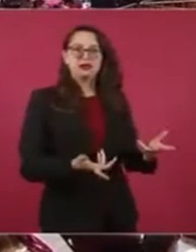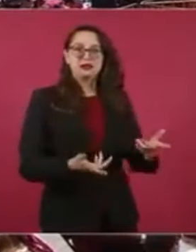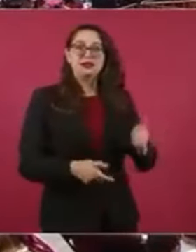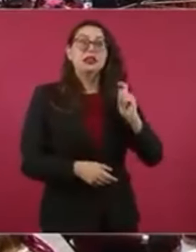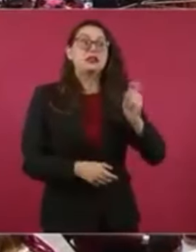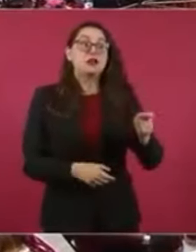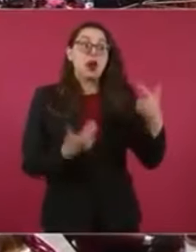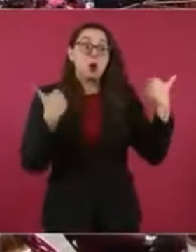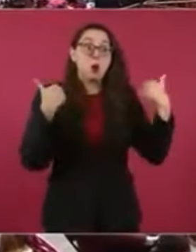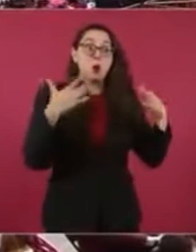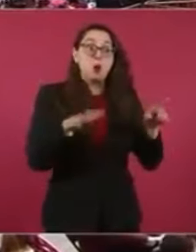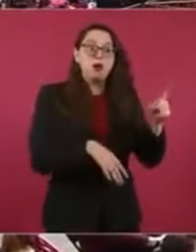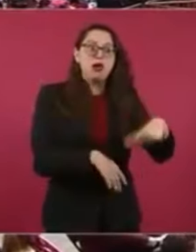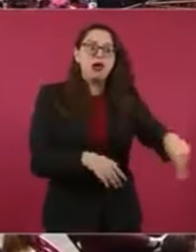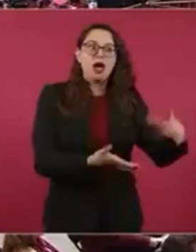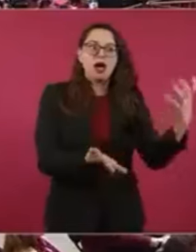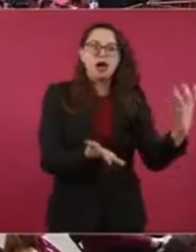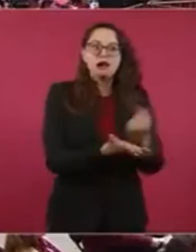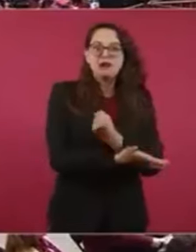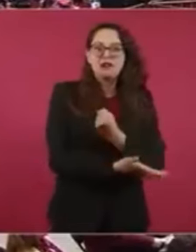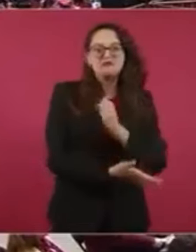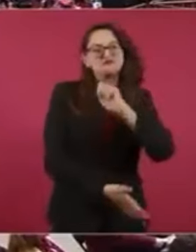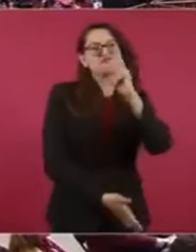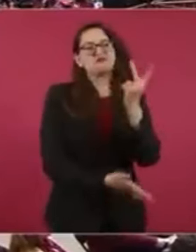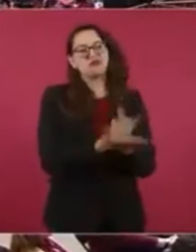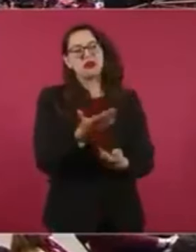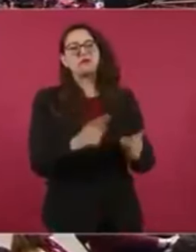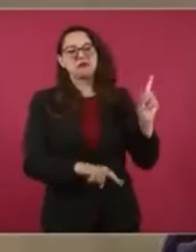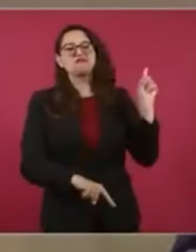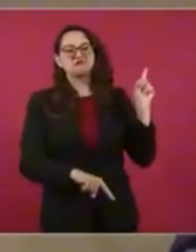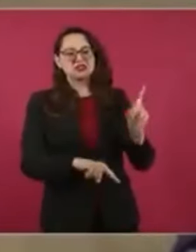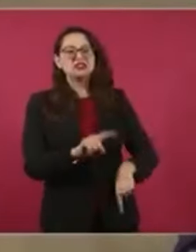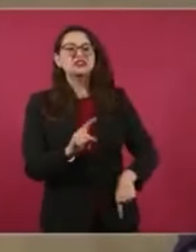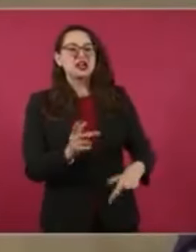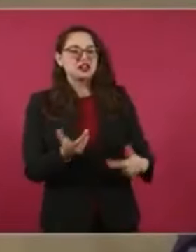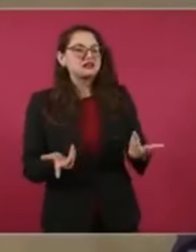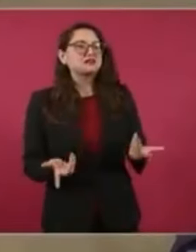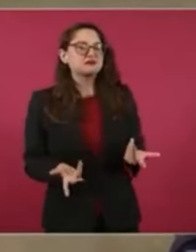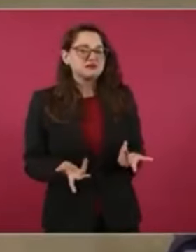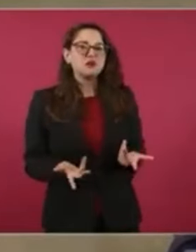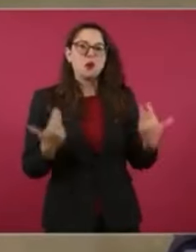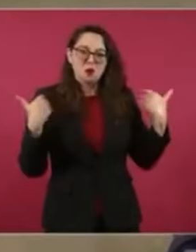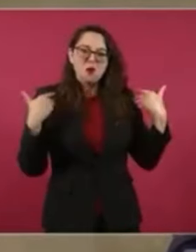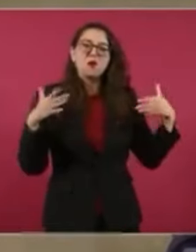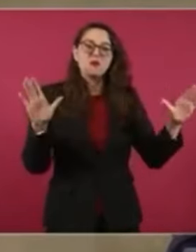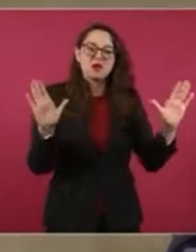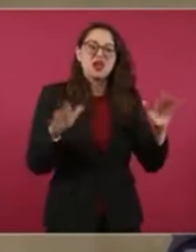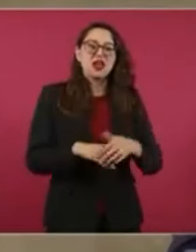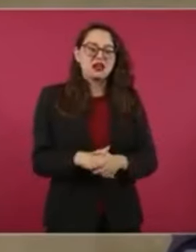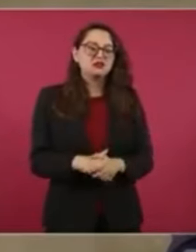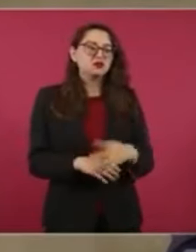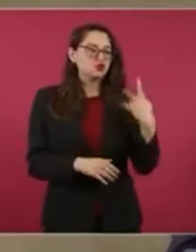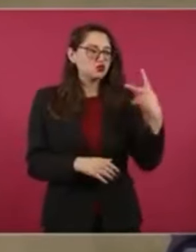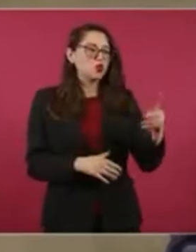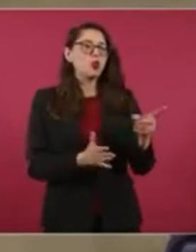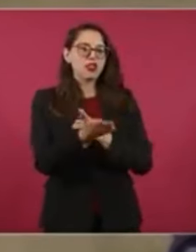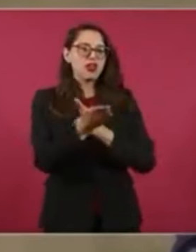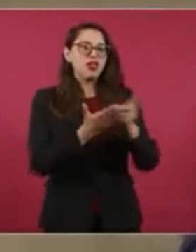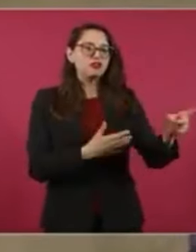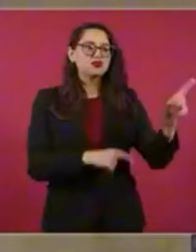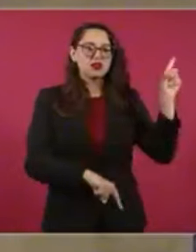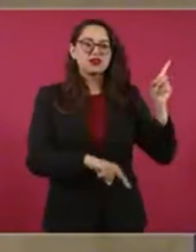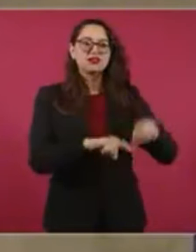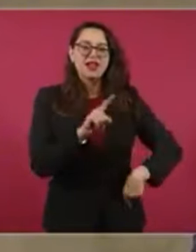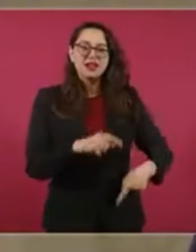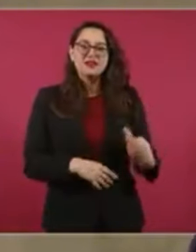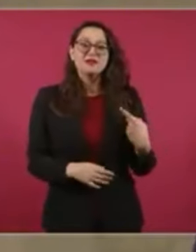cambiar los programas de bienestar, iban a quitar los derechos del pueblo a la justicia social. Pero